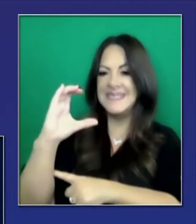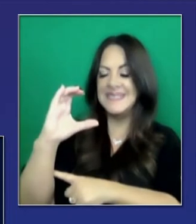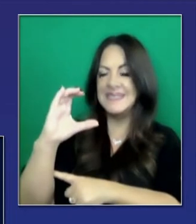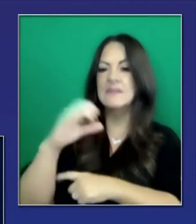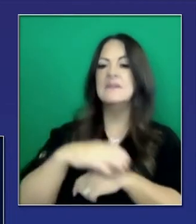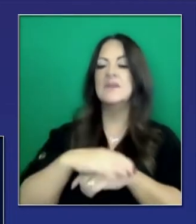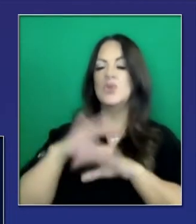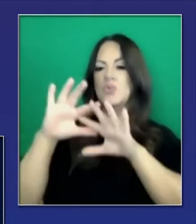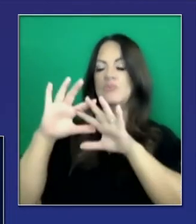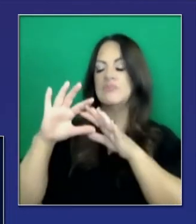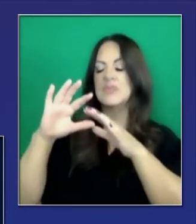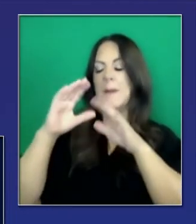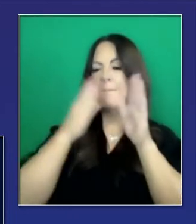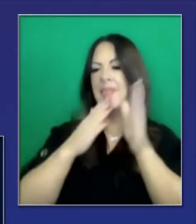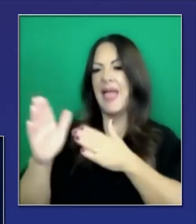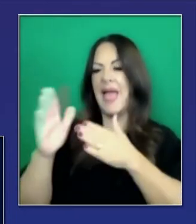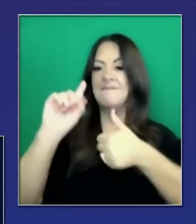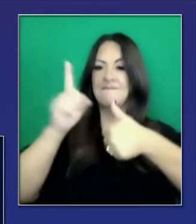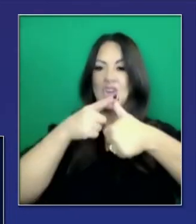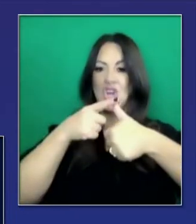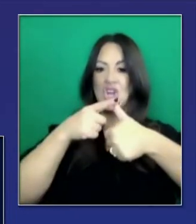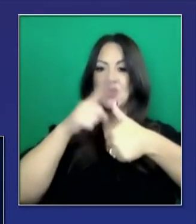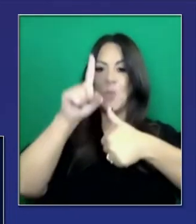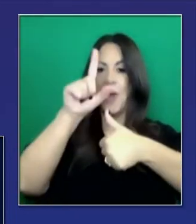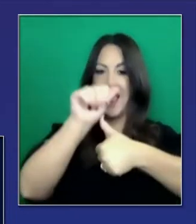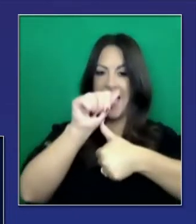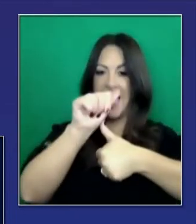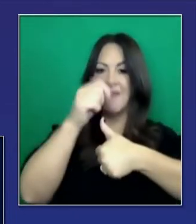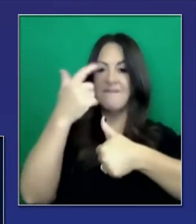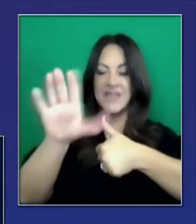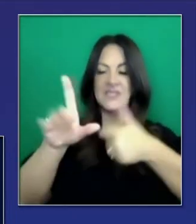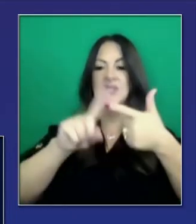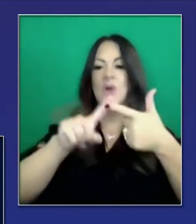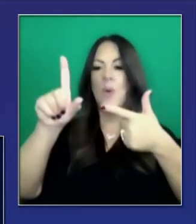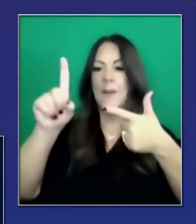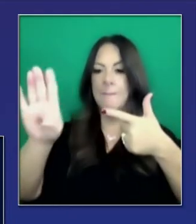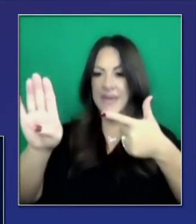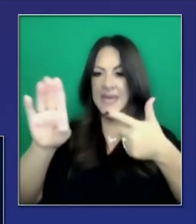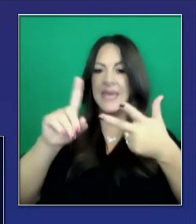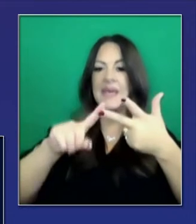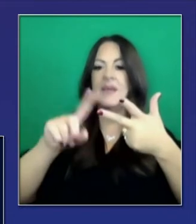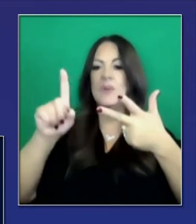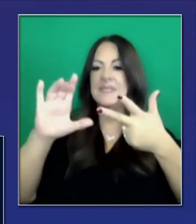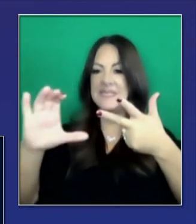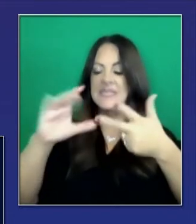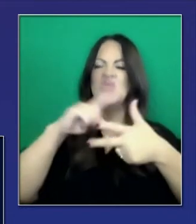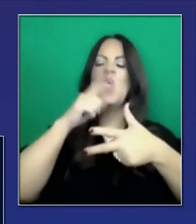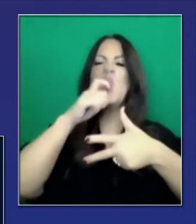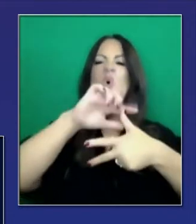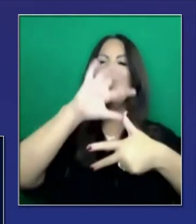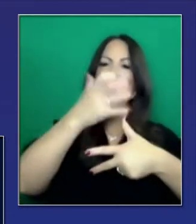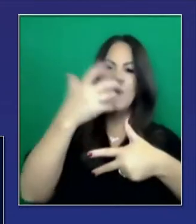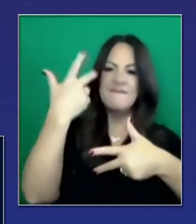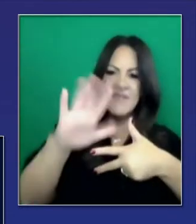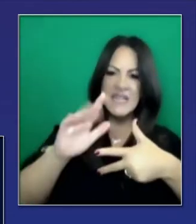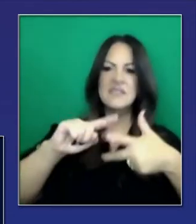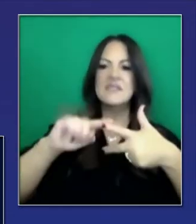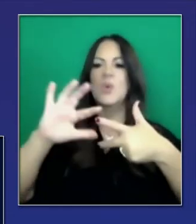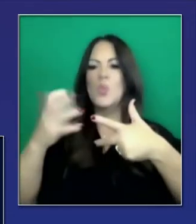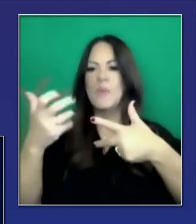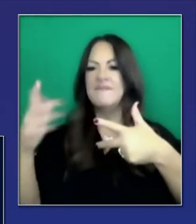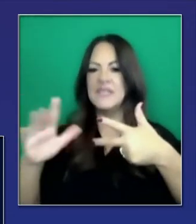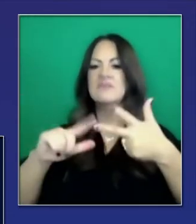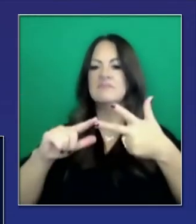como les acabo de reseñar, centros de atención de enfermería especializada y de cuidado de largo plazo. Esa fuerza de trabajo está